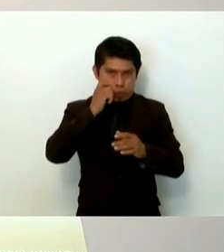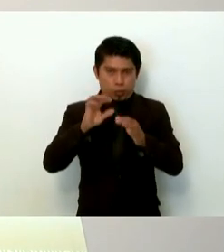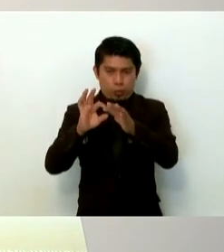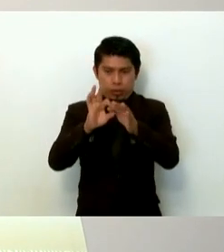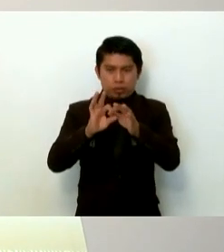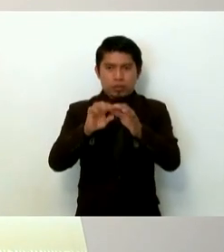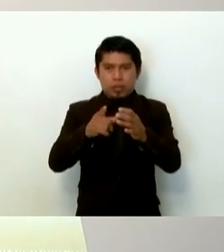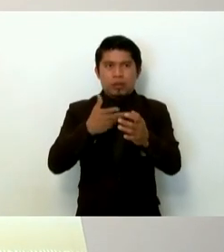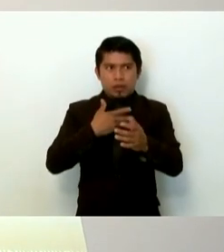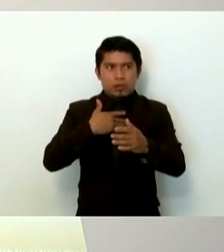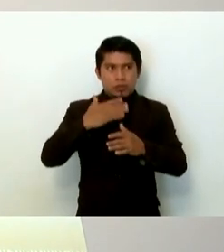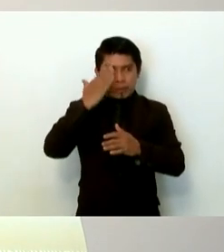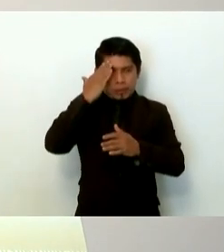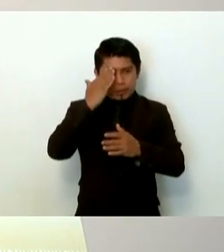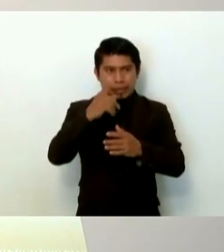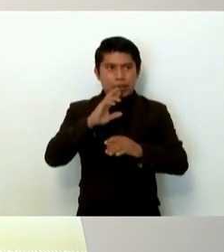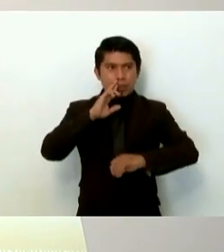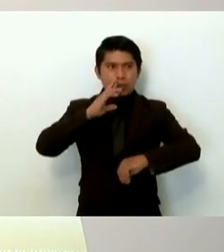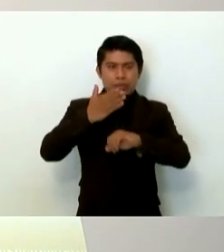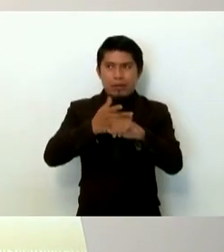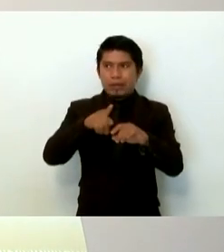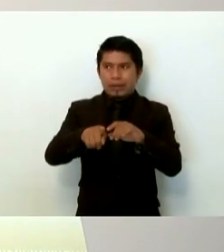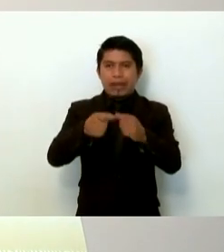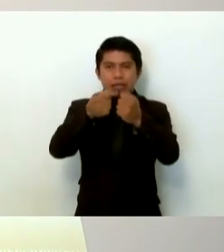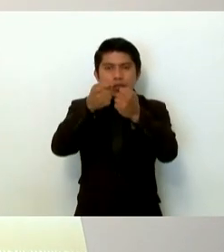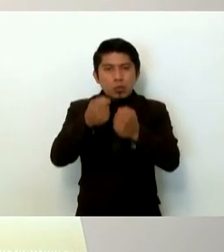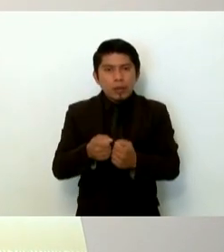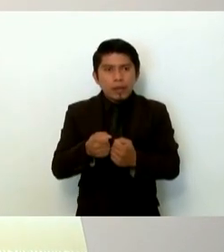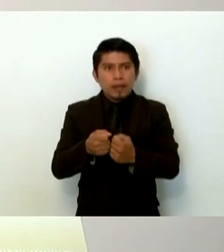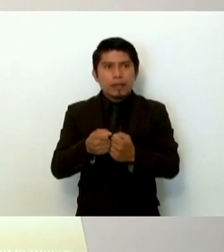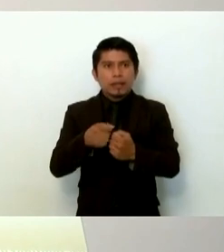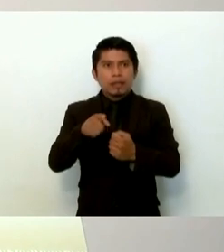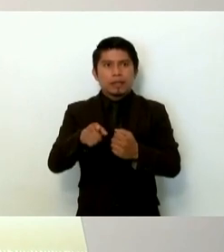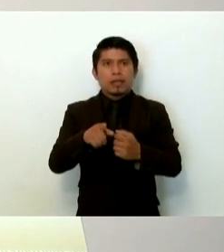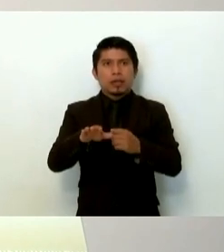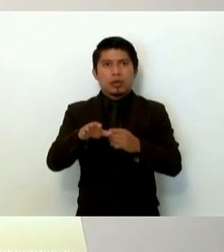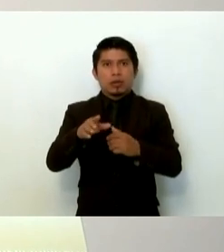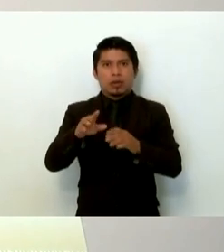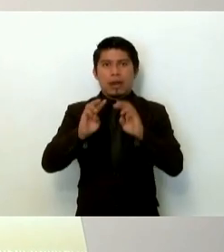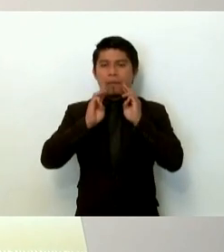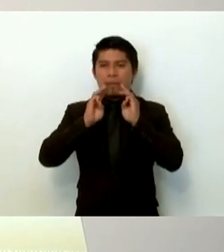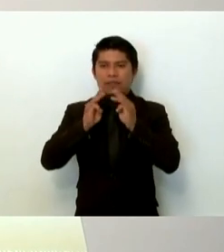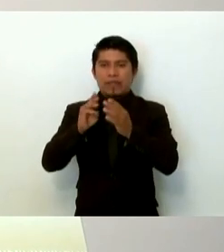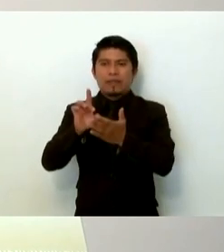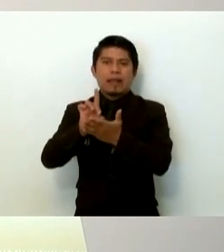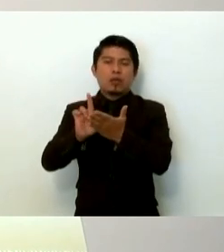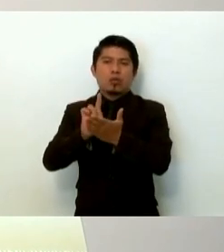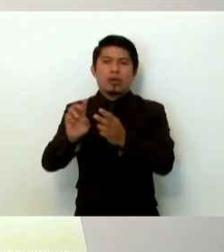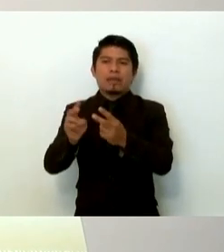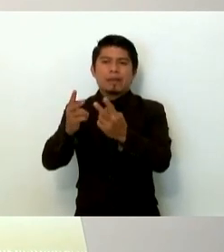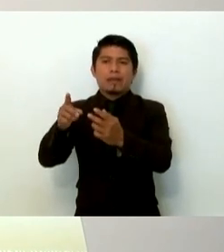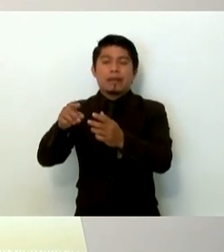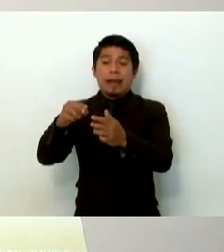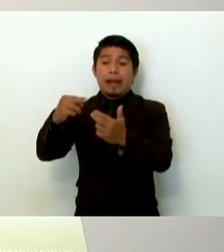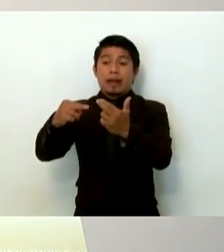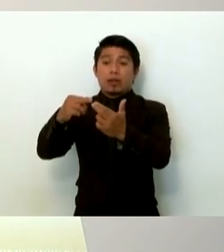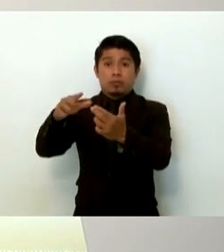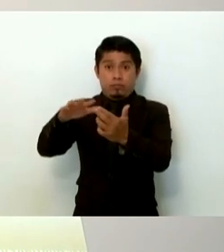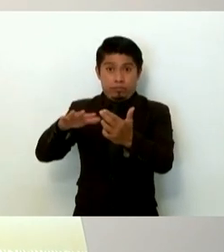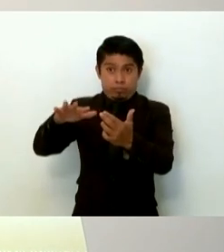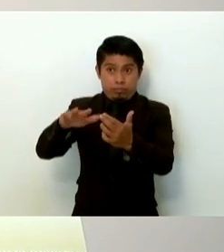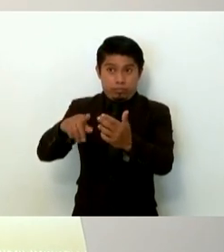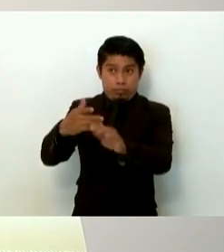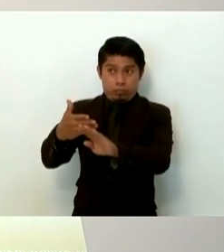cooptación de las autoridades encargadas de la seguridad pública y el combate al narcotráfico en la región, que de